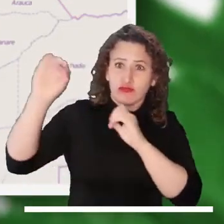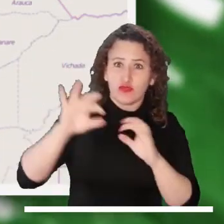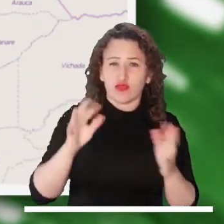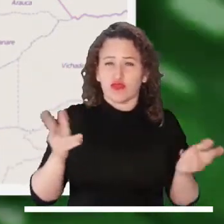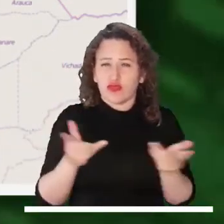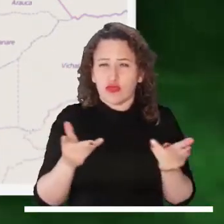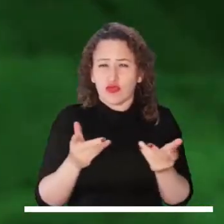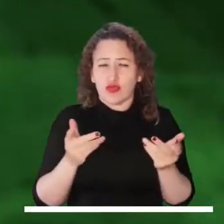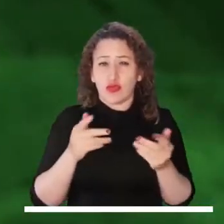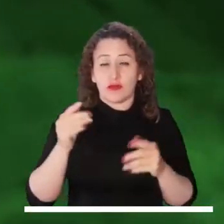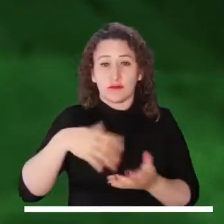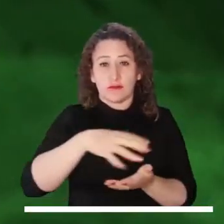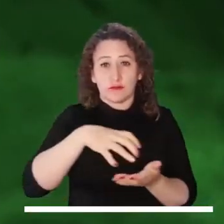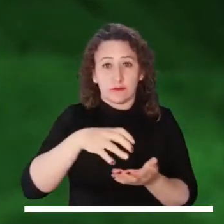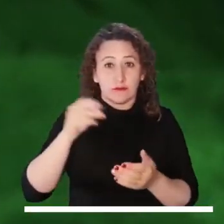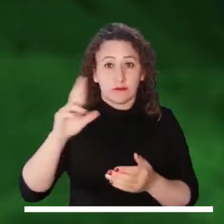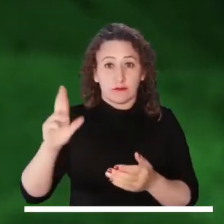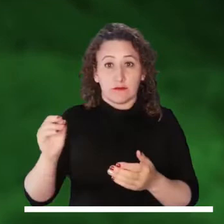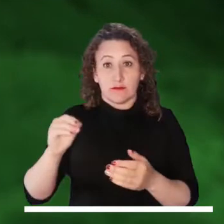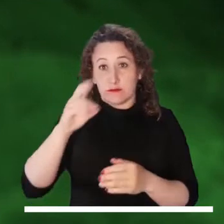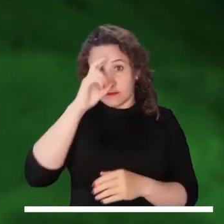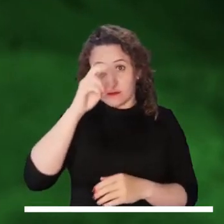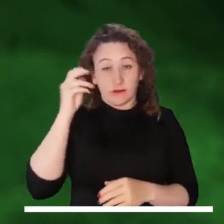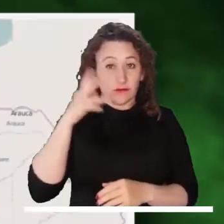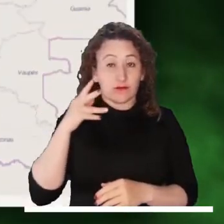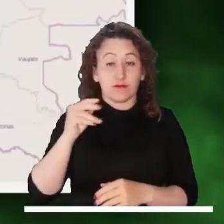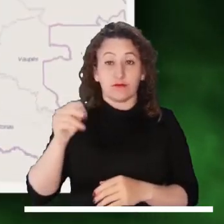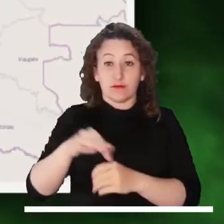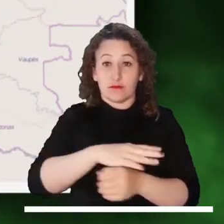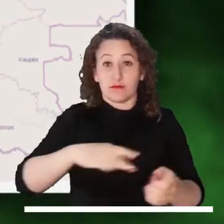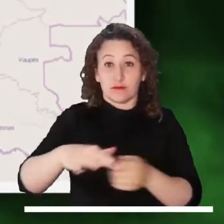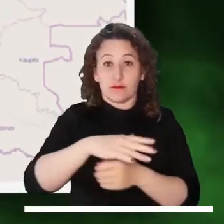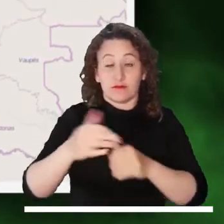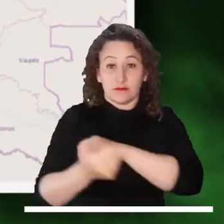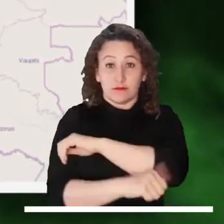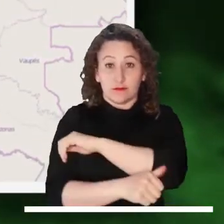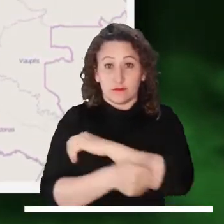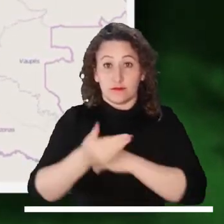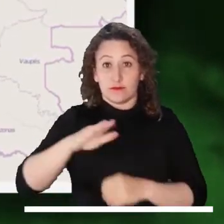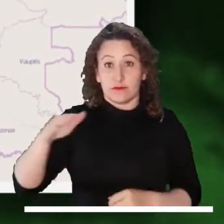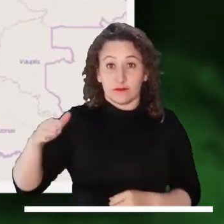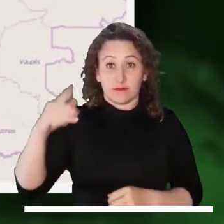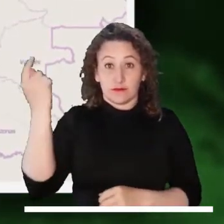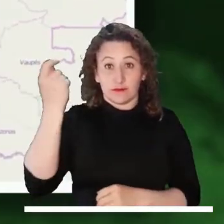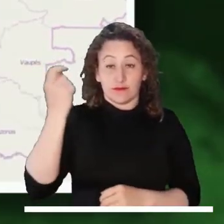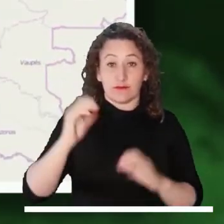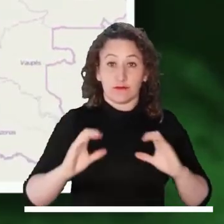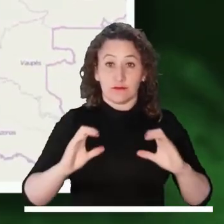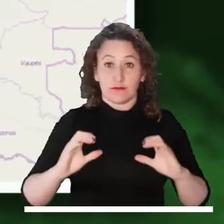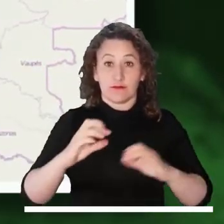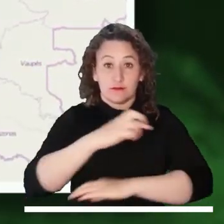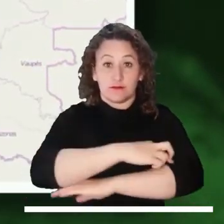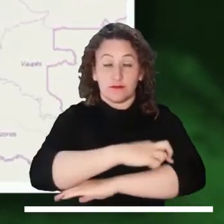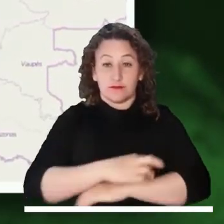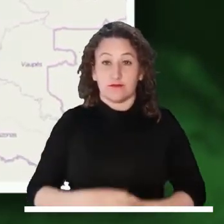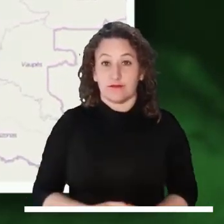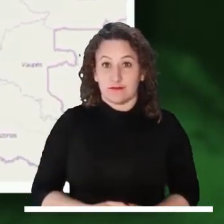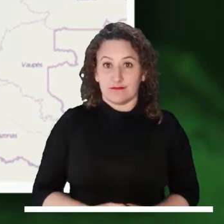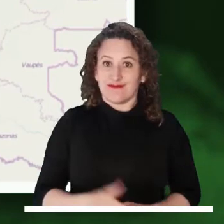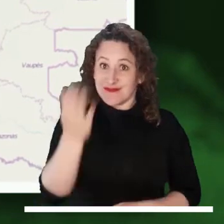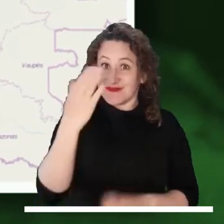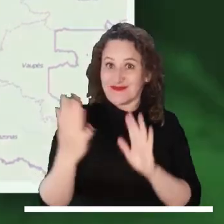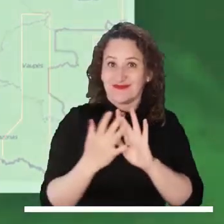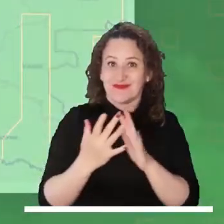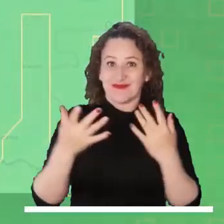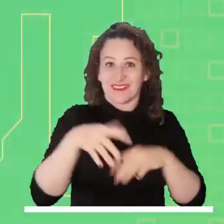por probables deslizamientos en Santander, Risaralda, Norte de Santander, Cundinamarca, Boyacá, Antioquia, Meta, Caquetá y